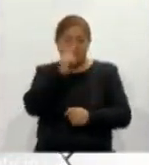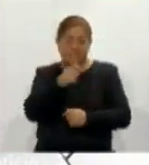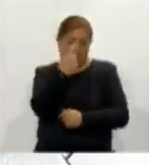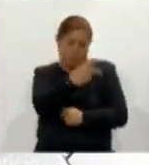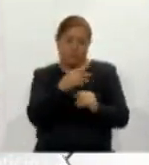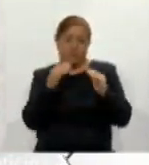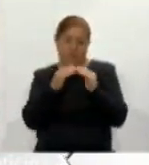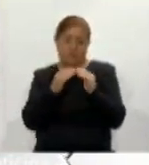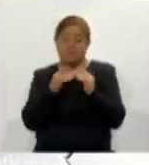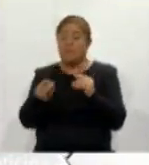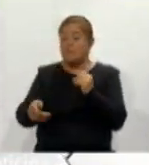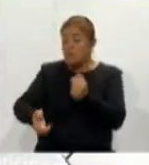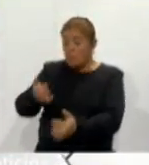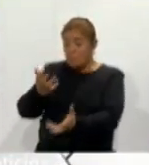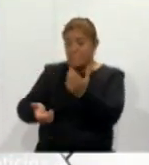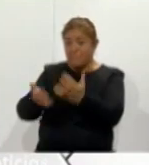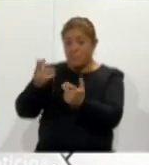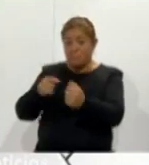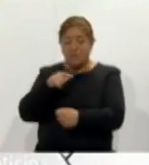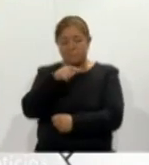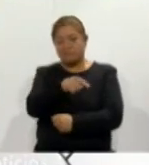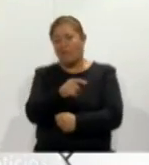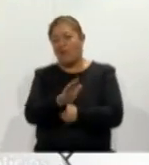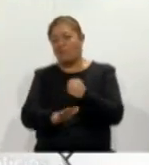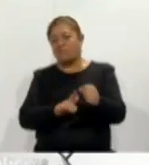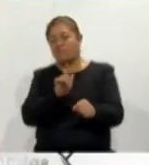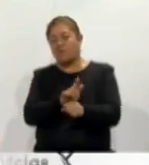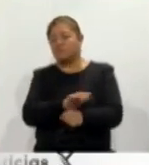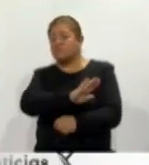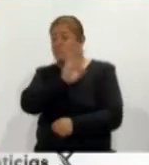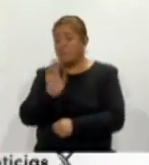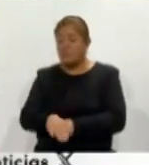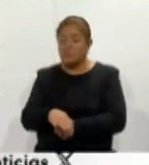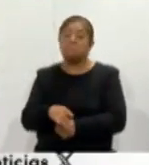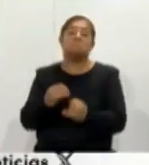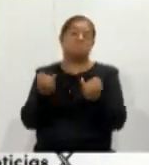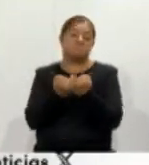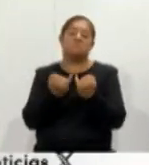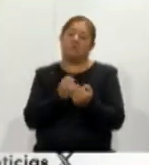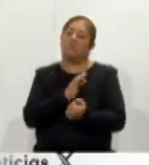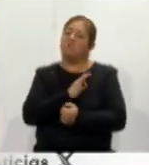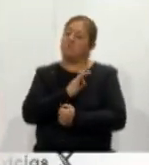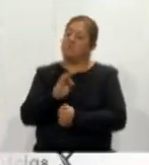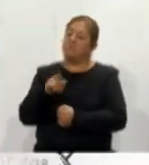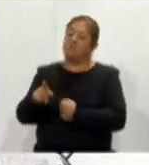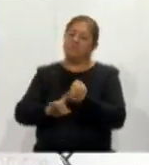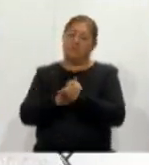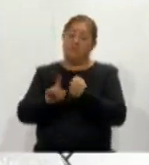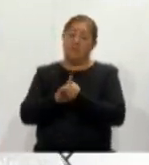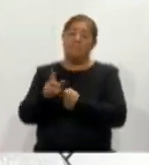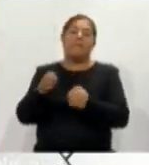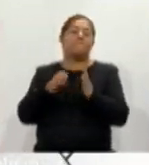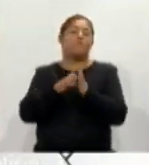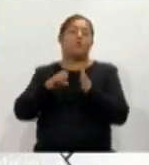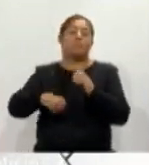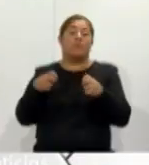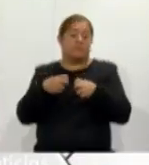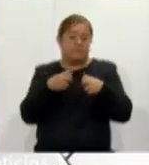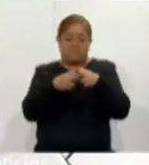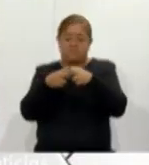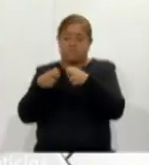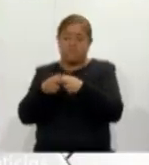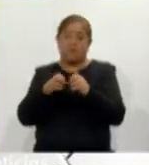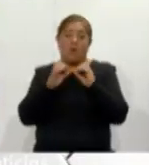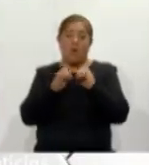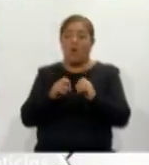bosque, además de ser causa de su muerte directa, también puede provocar efectos más duraderos como estrés y desaparición de su fuente de